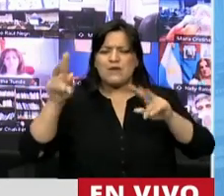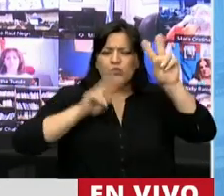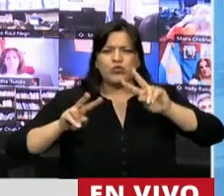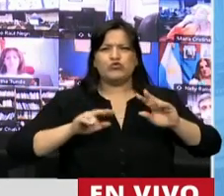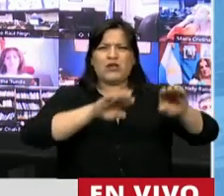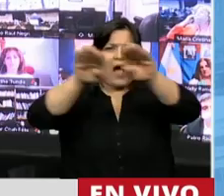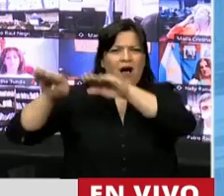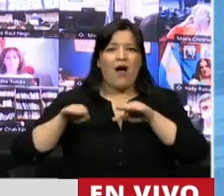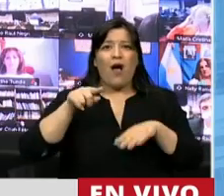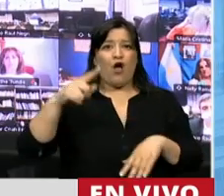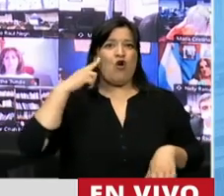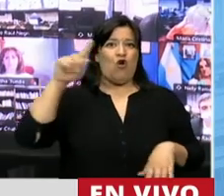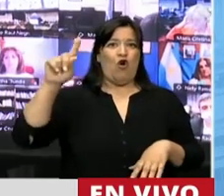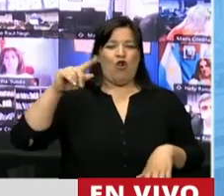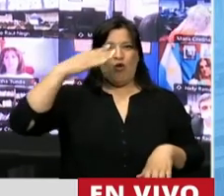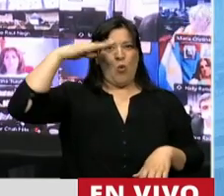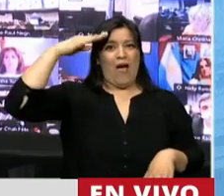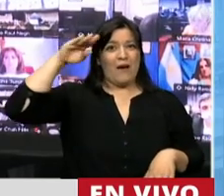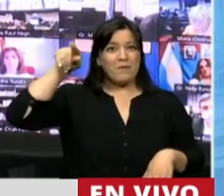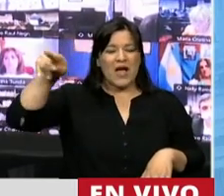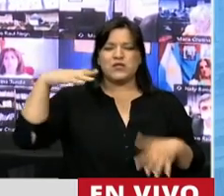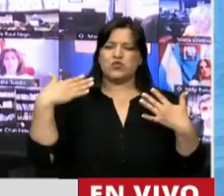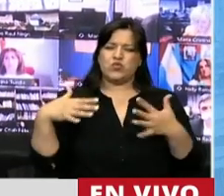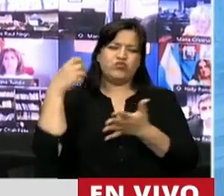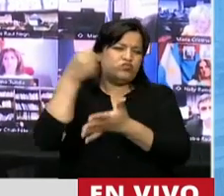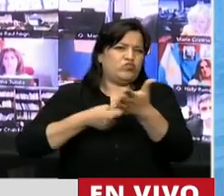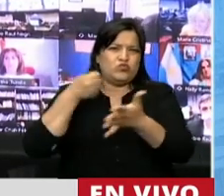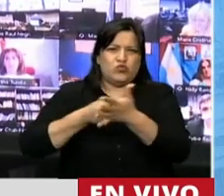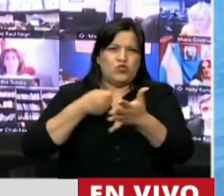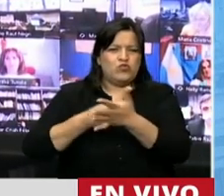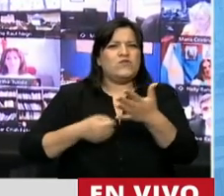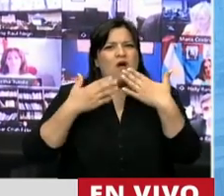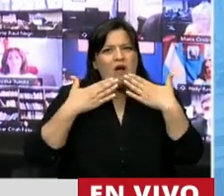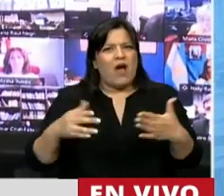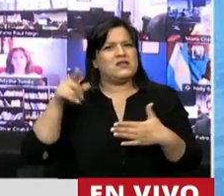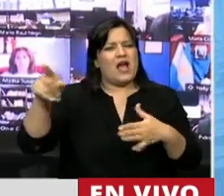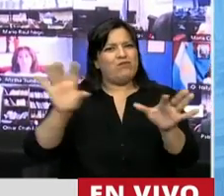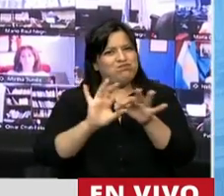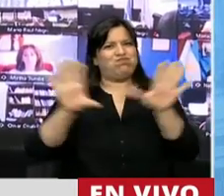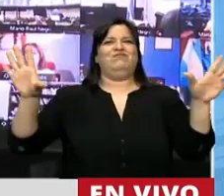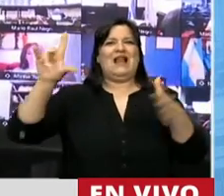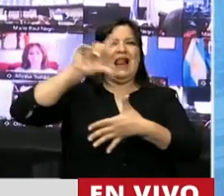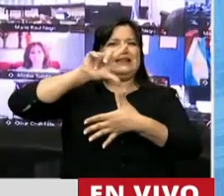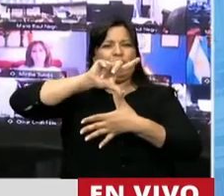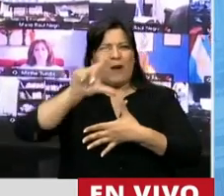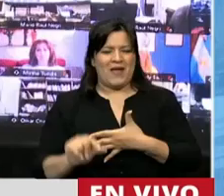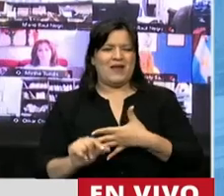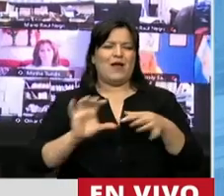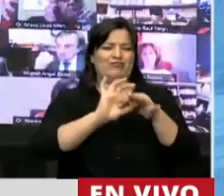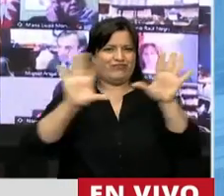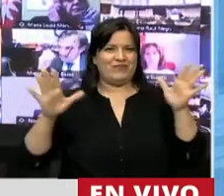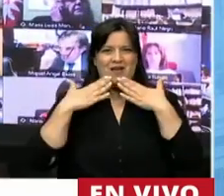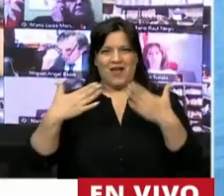igualitario, logró ser un gran artífice de la emancipación de nuestra Latinoamérica. Gracias, presidente.